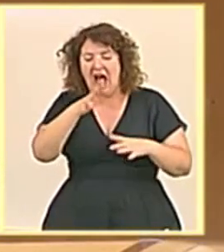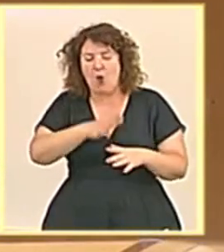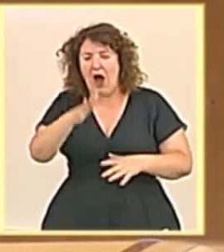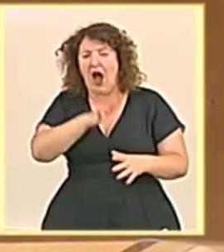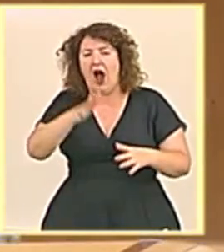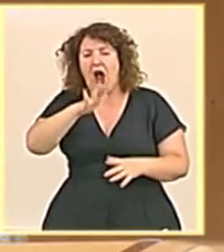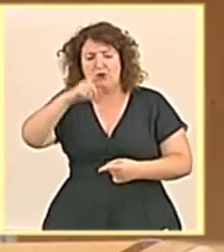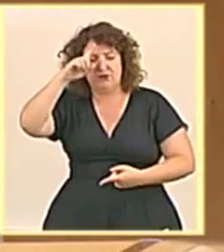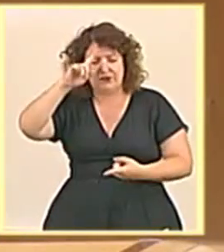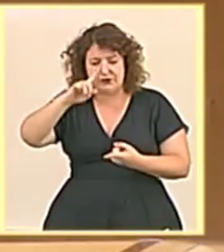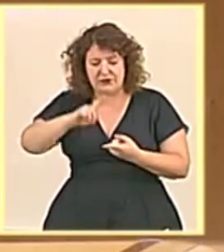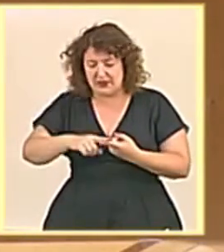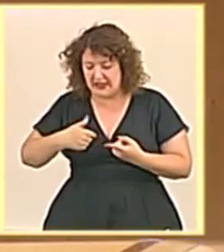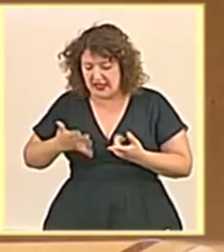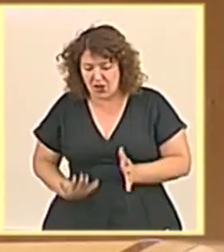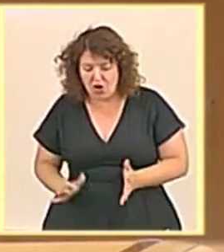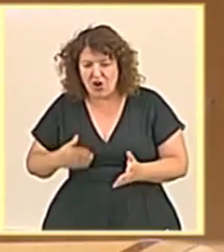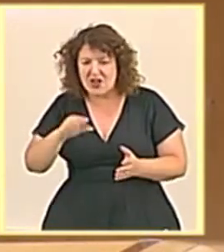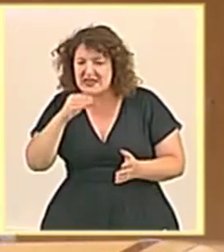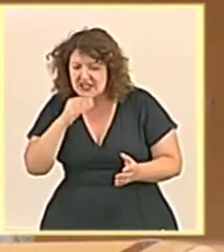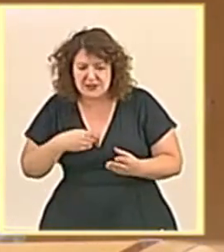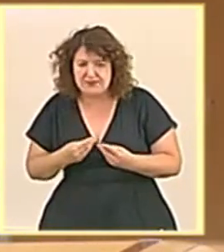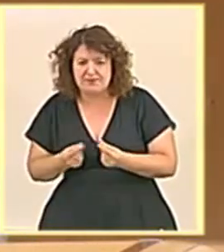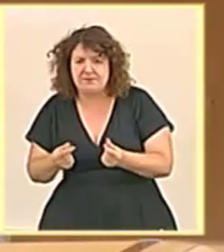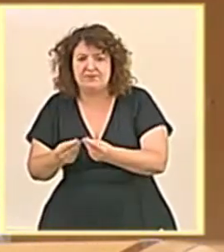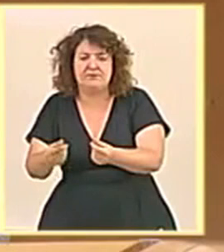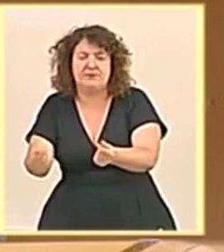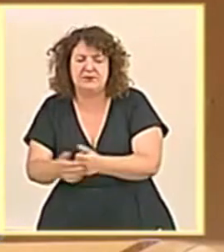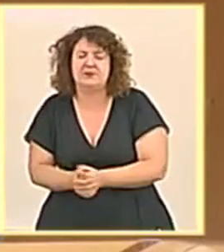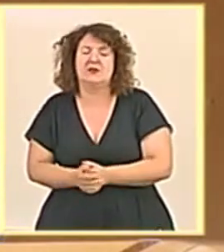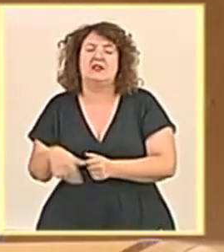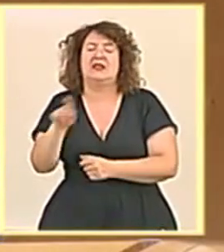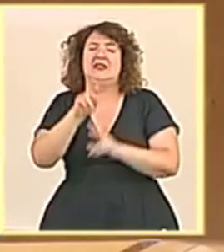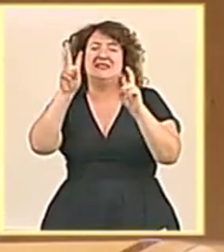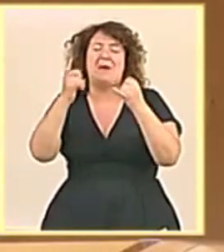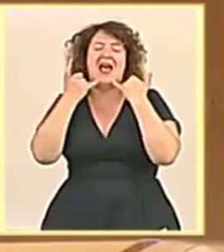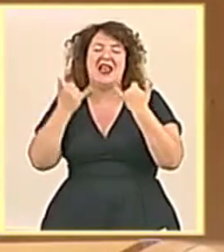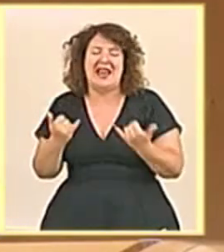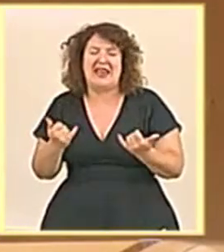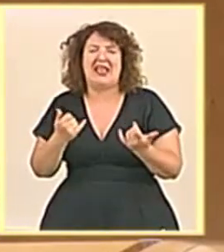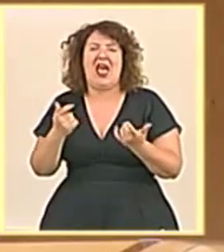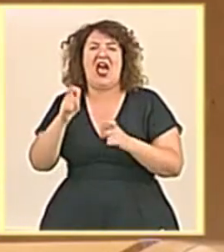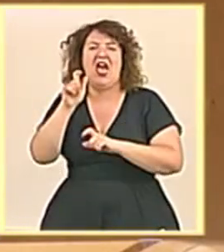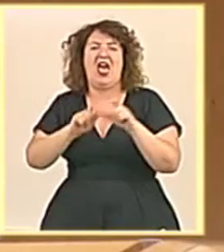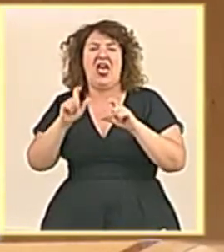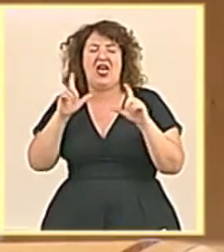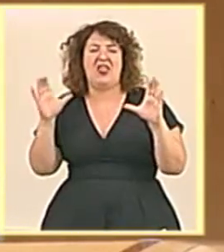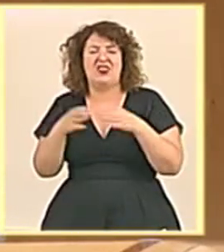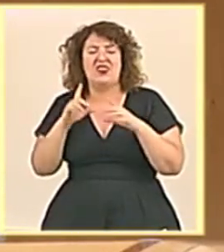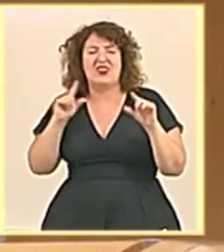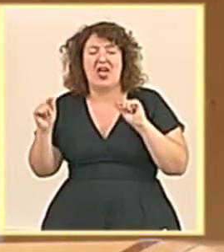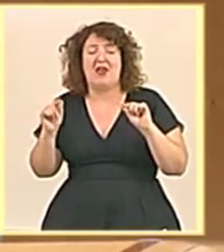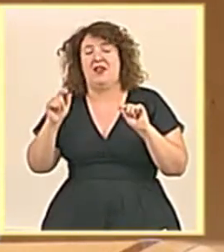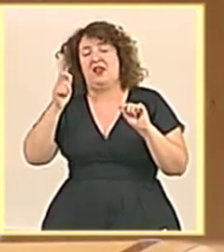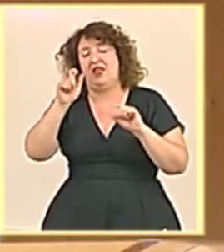nietos y podamos responder a los desafíos en materia de energía y el reto demográfico con el Gobierno que sale de las